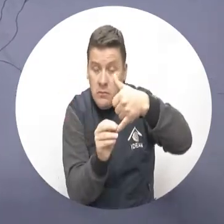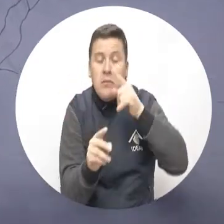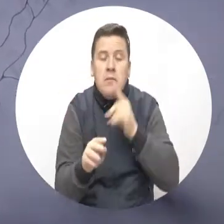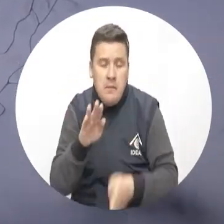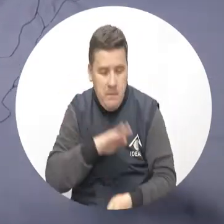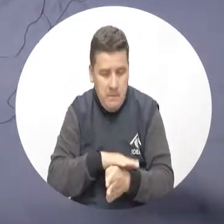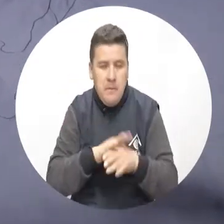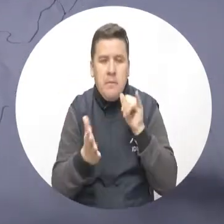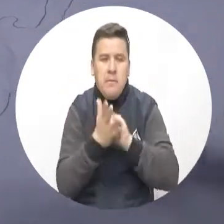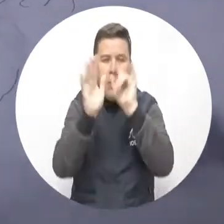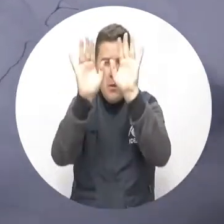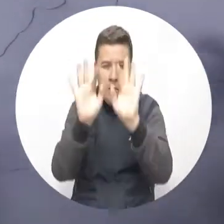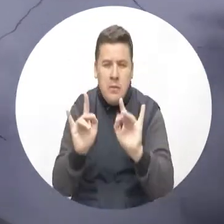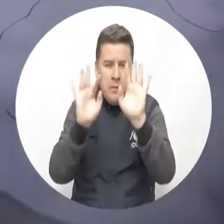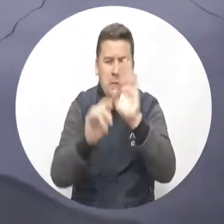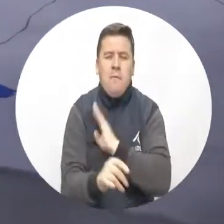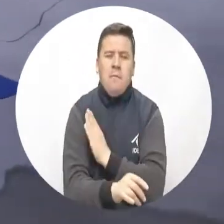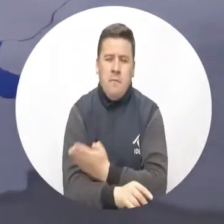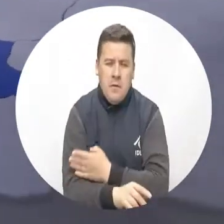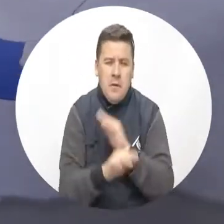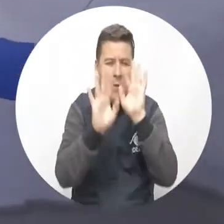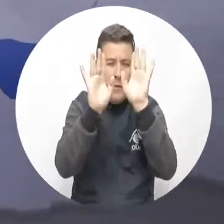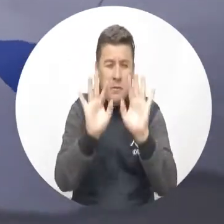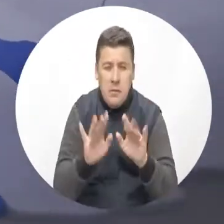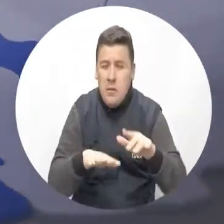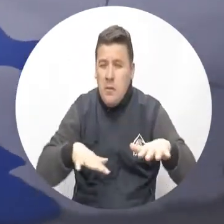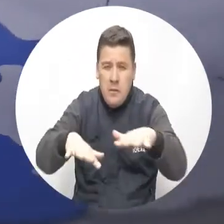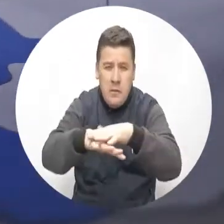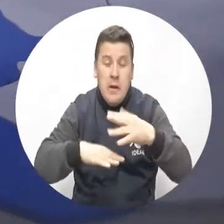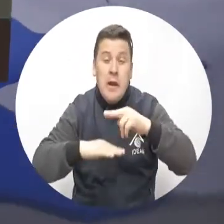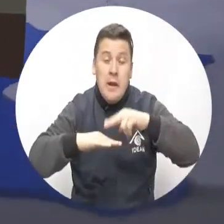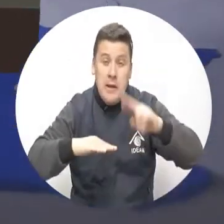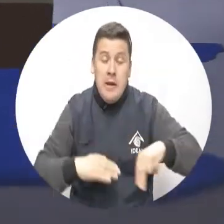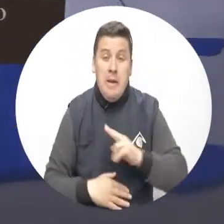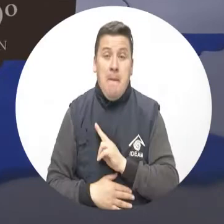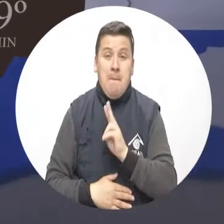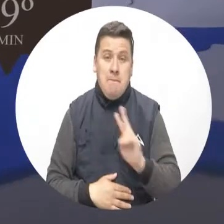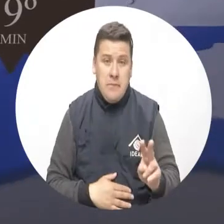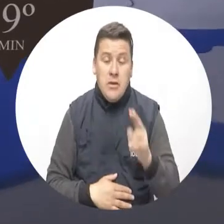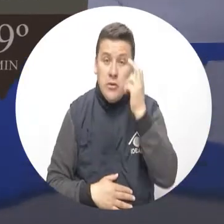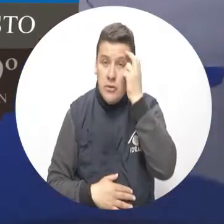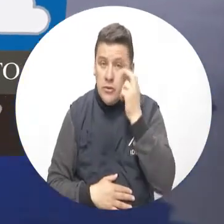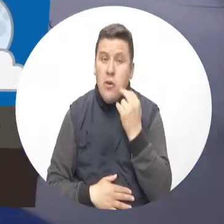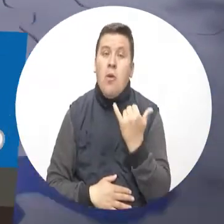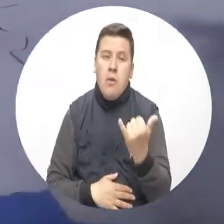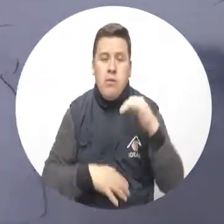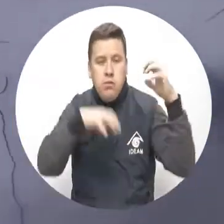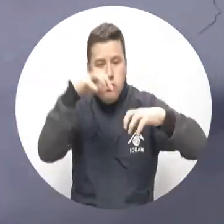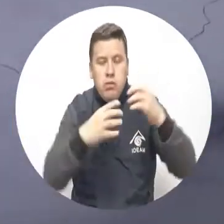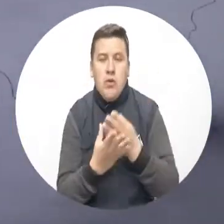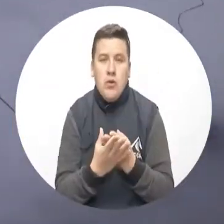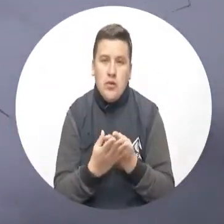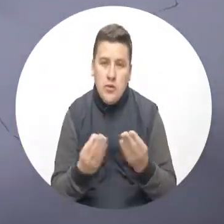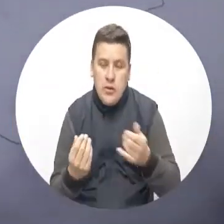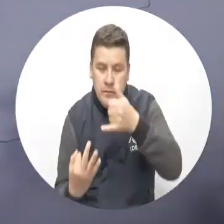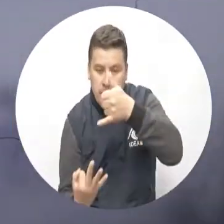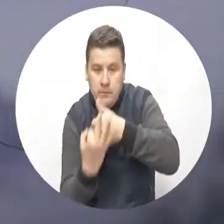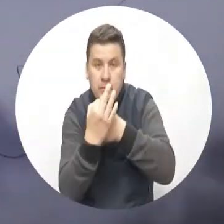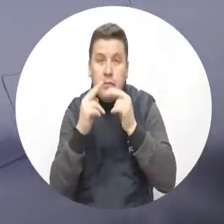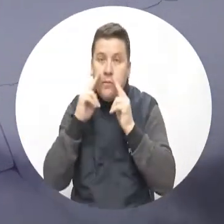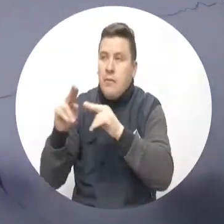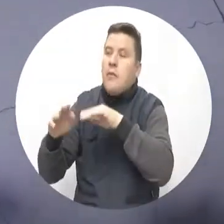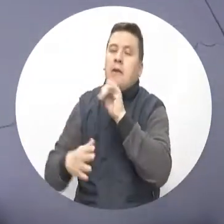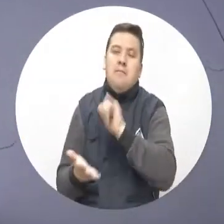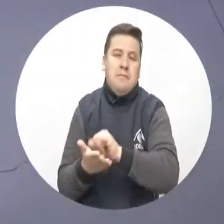de la noche sobre todo en Nariño y Valle en Chocó habrá lluvias suaves en la región andina